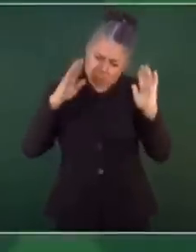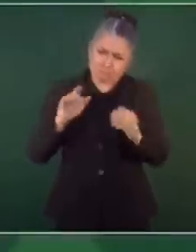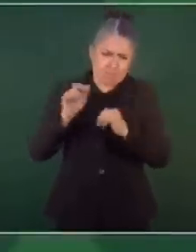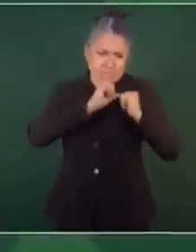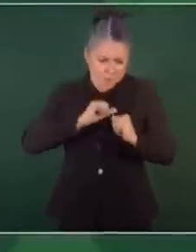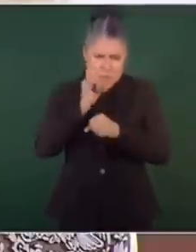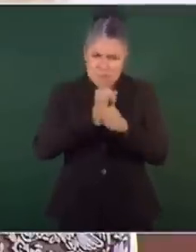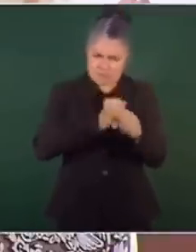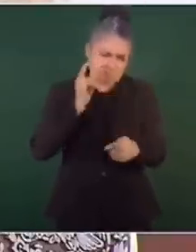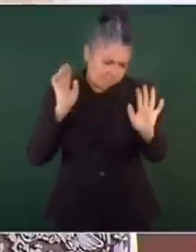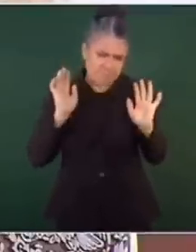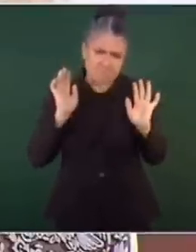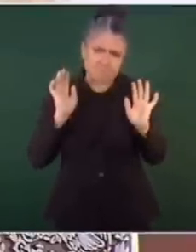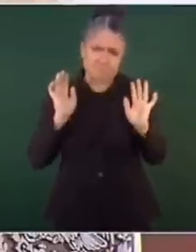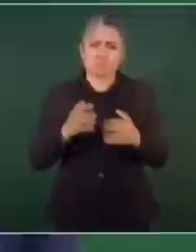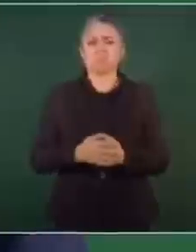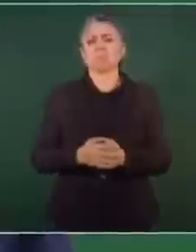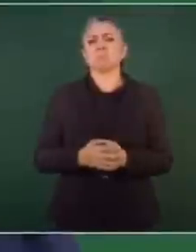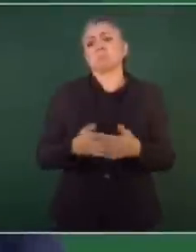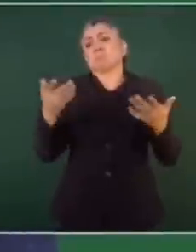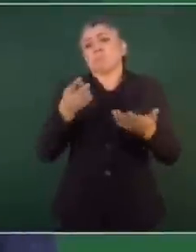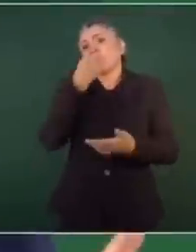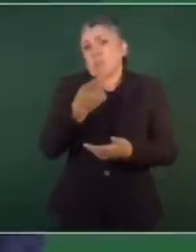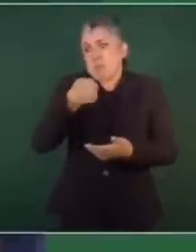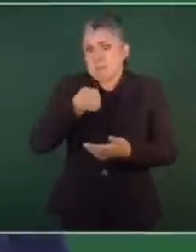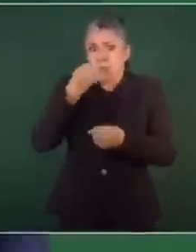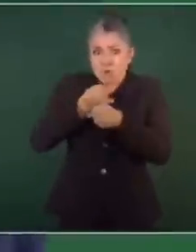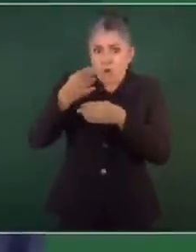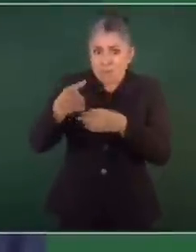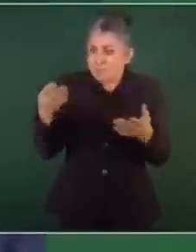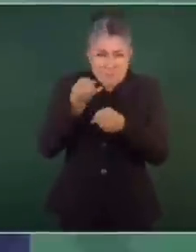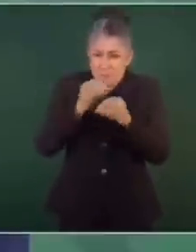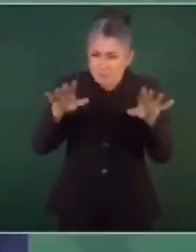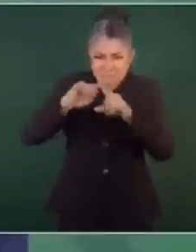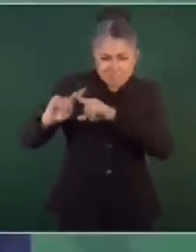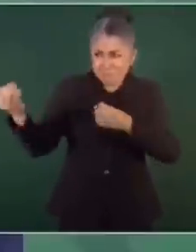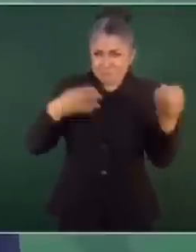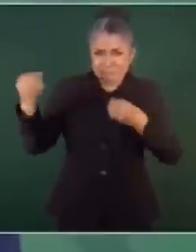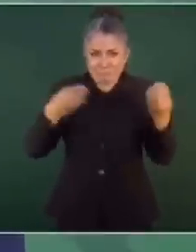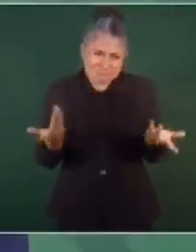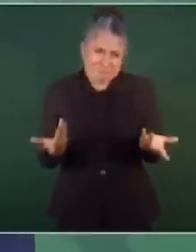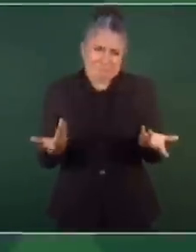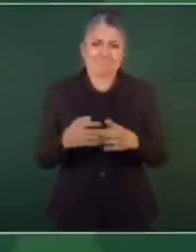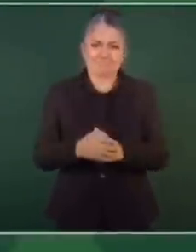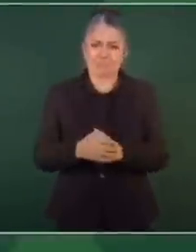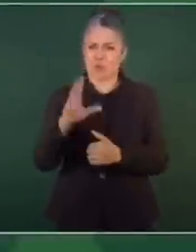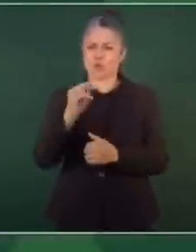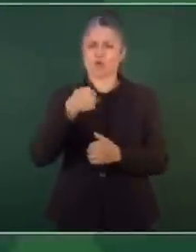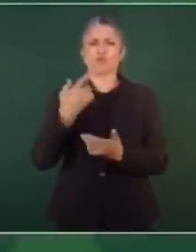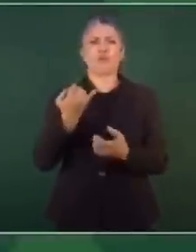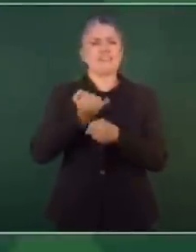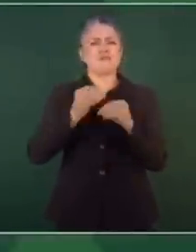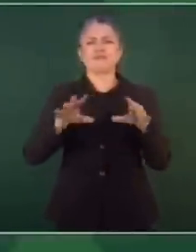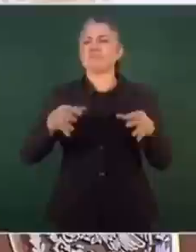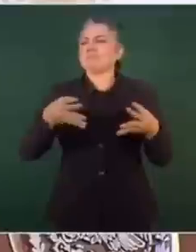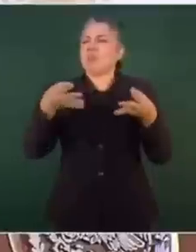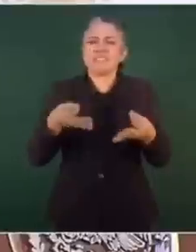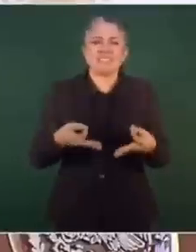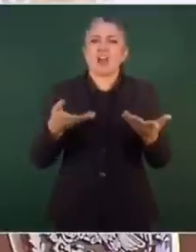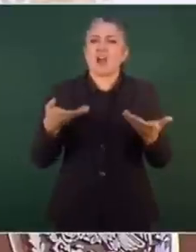a mí me llega la información de todos. No es información oficial,